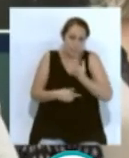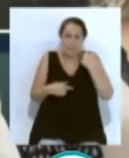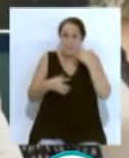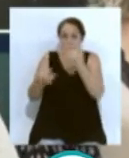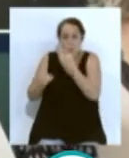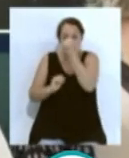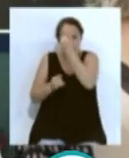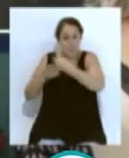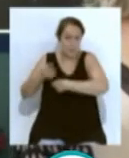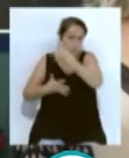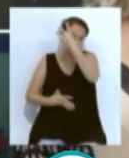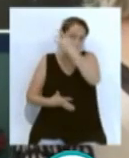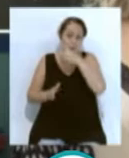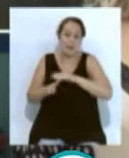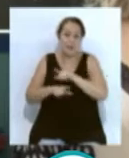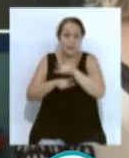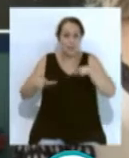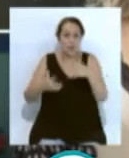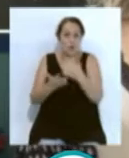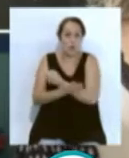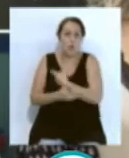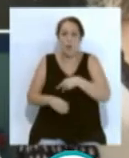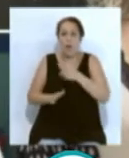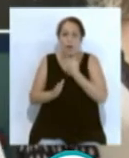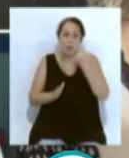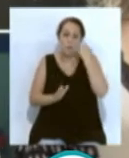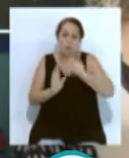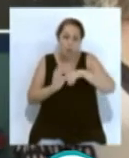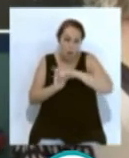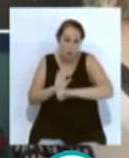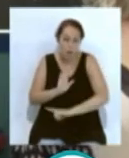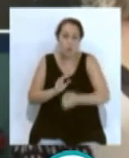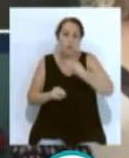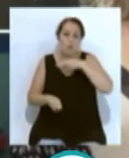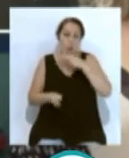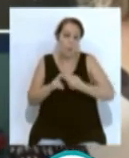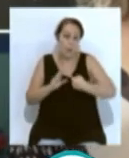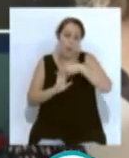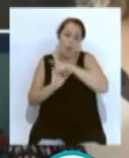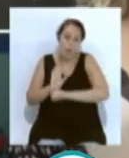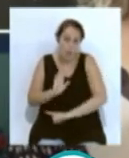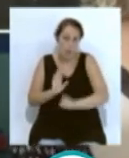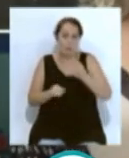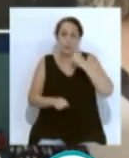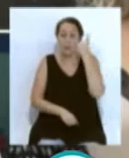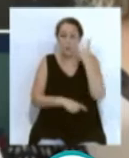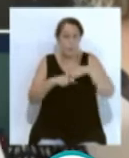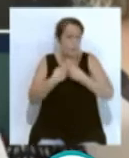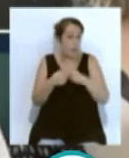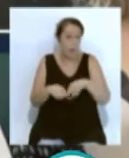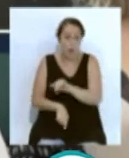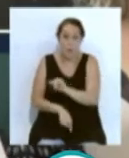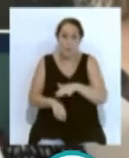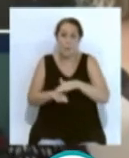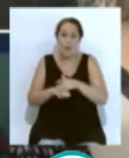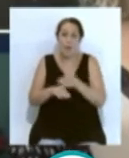las clases con todos los alumnos, con todos los nombres, con todos los teléfonos de las familias para hacer